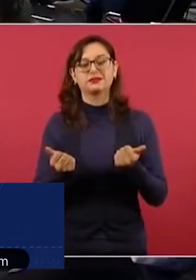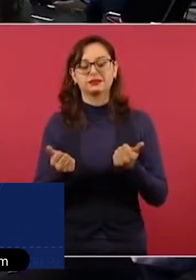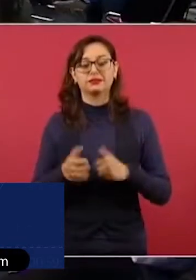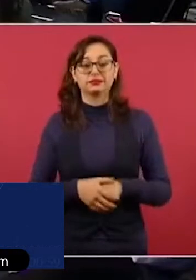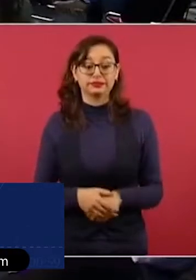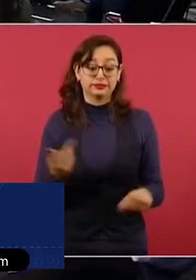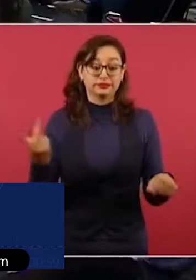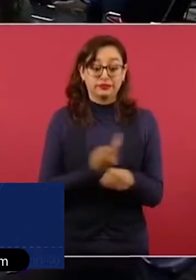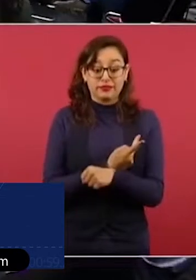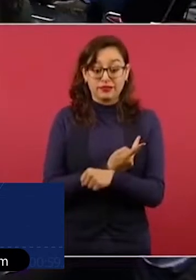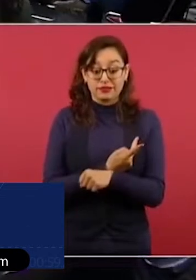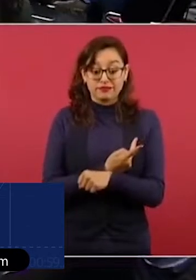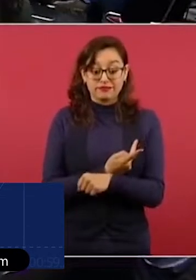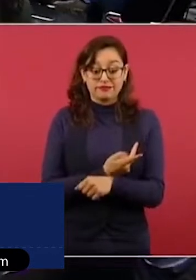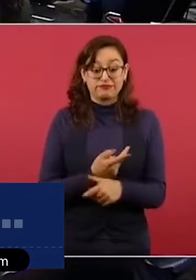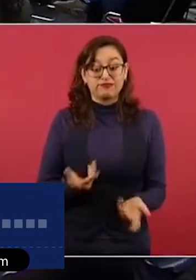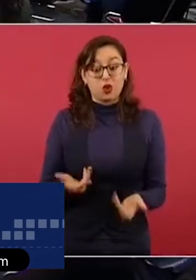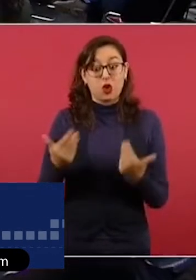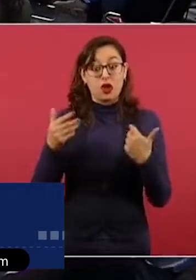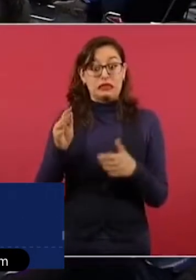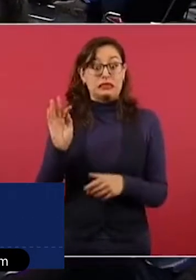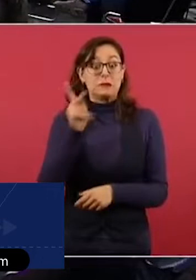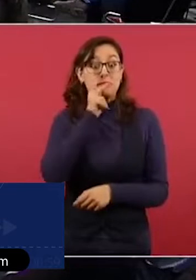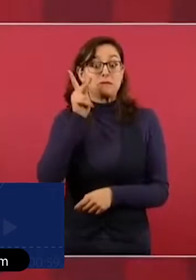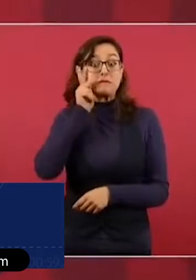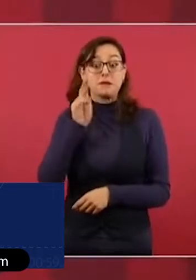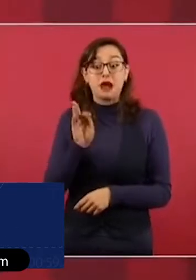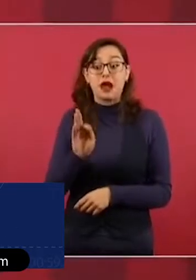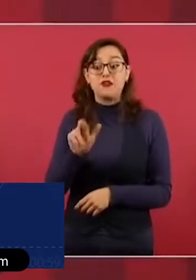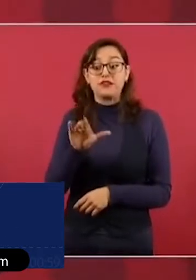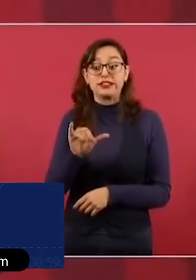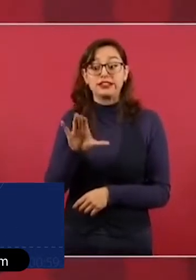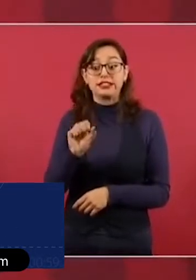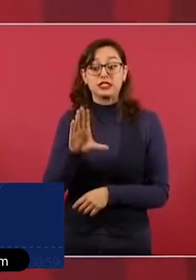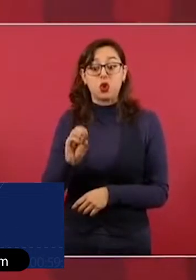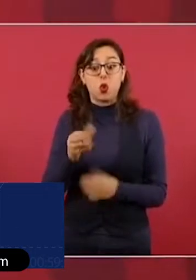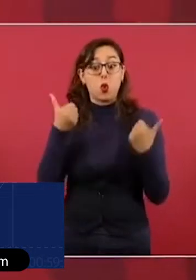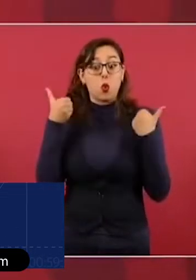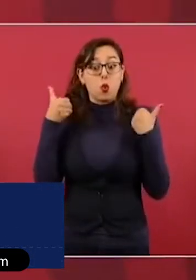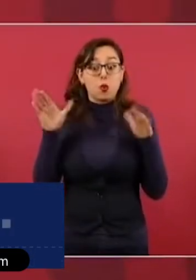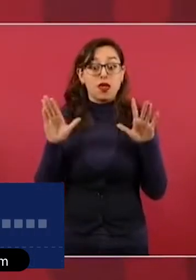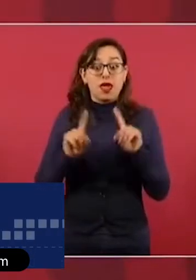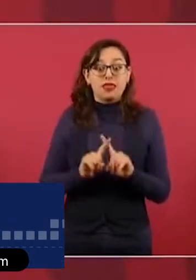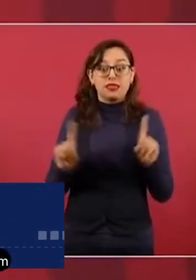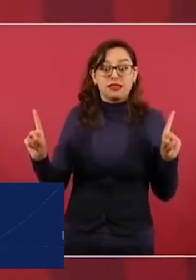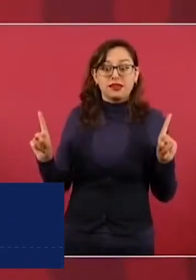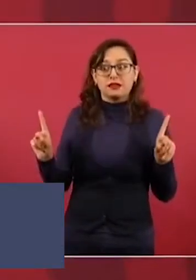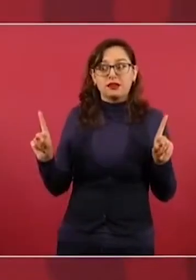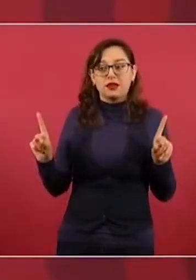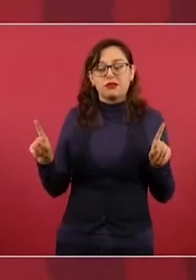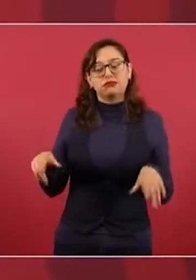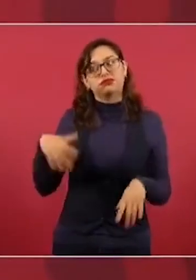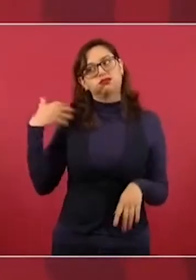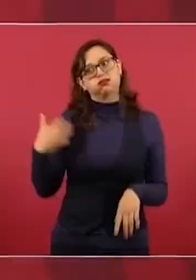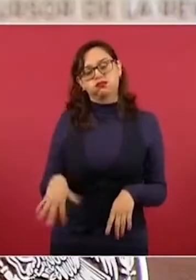tiene un dirigente político,